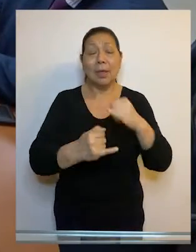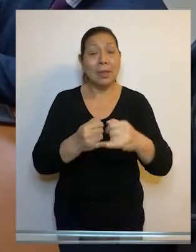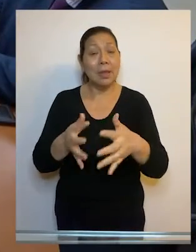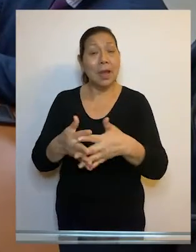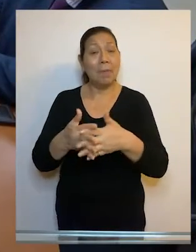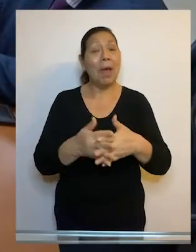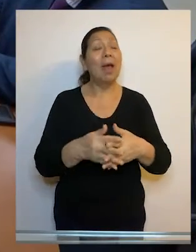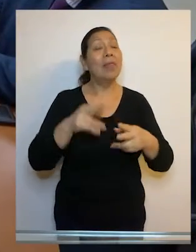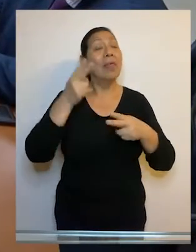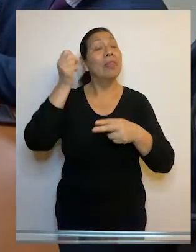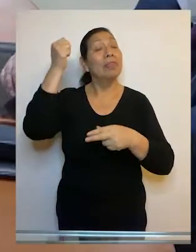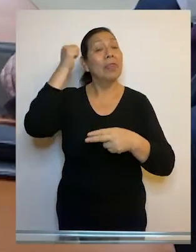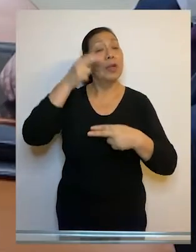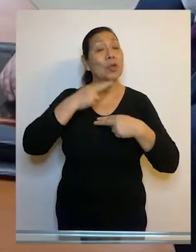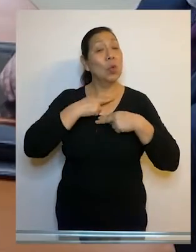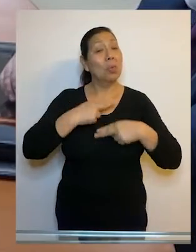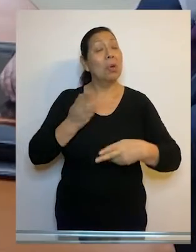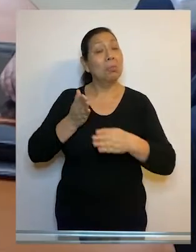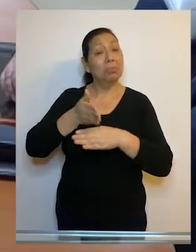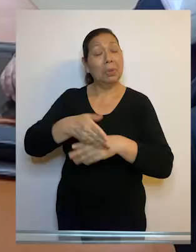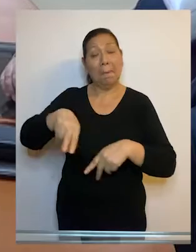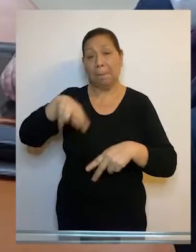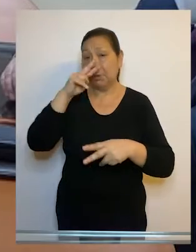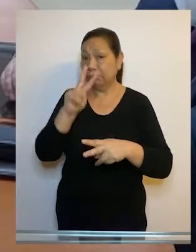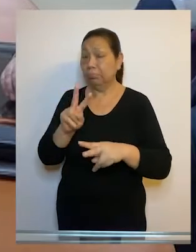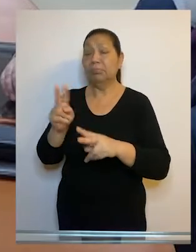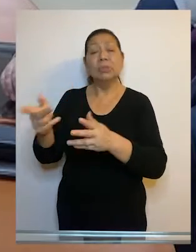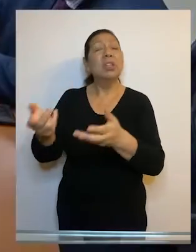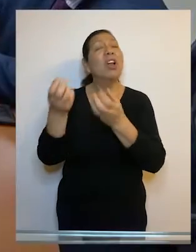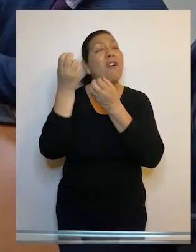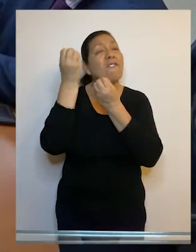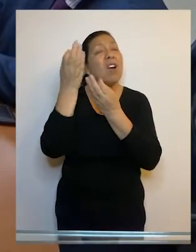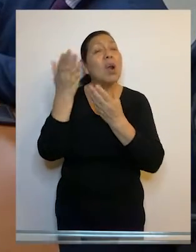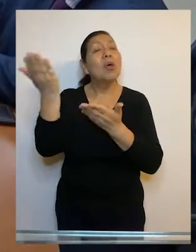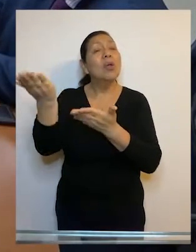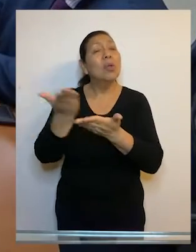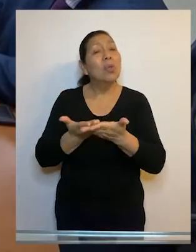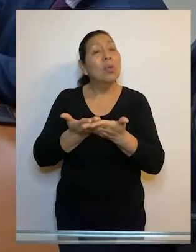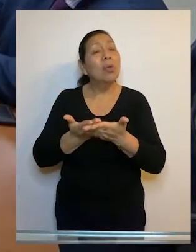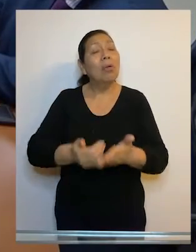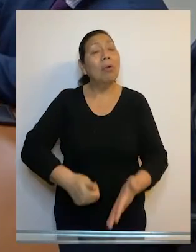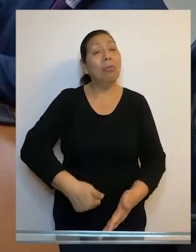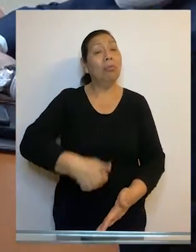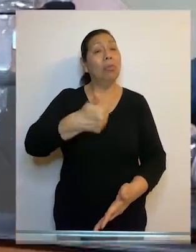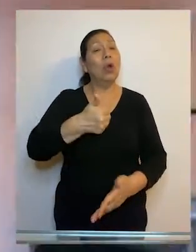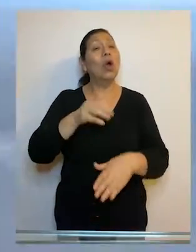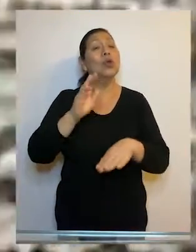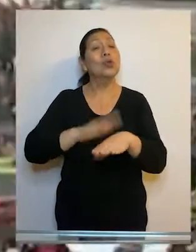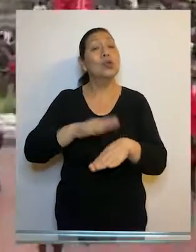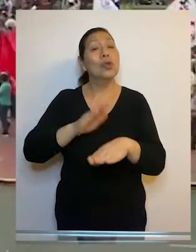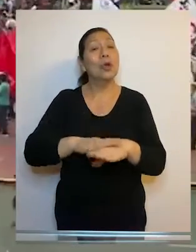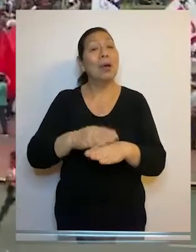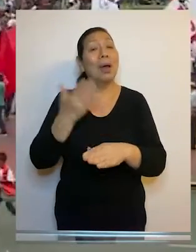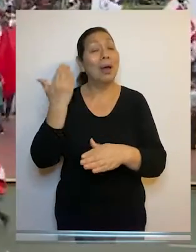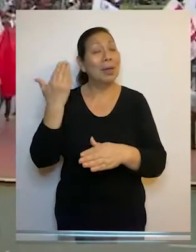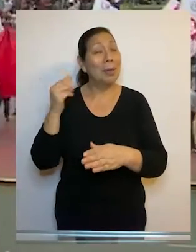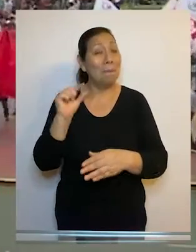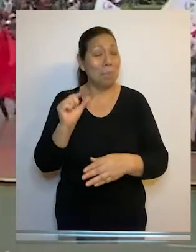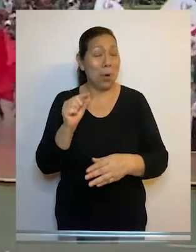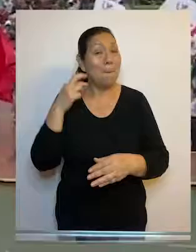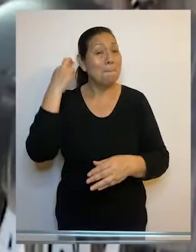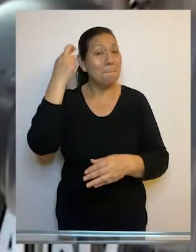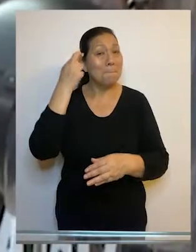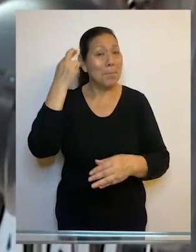Interamericana de Derechos Humanos que llegó a nuestro país para recabar información por parte de las autoridades sobre los recientes